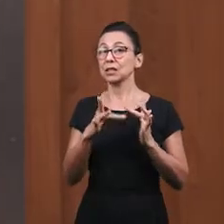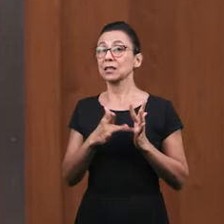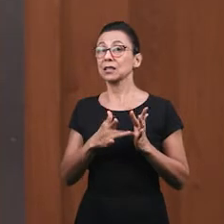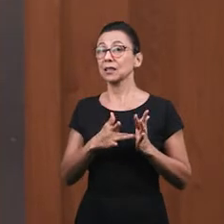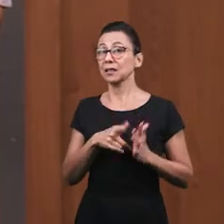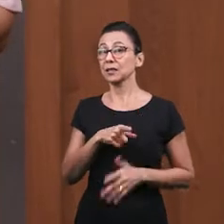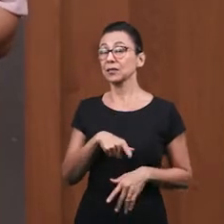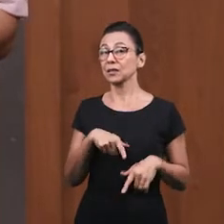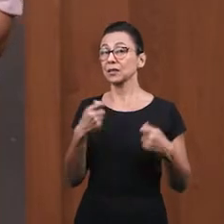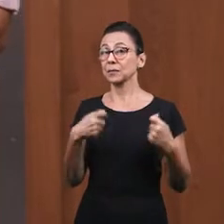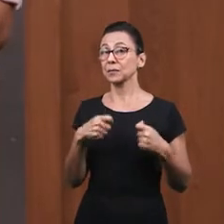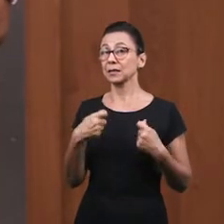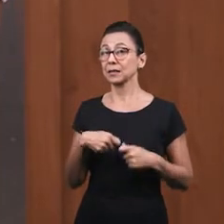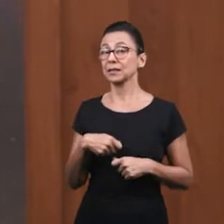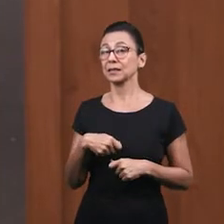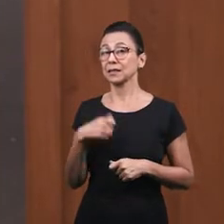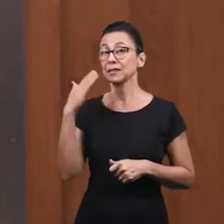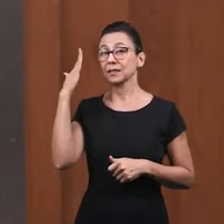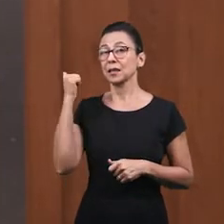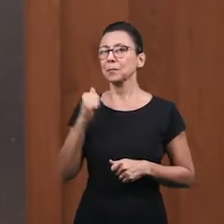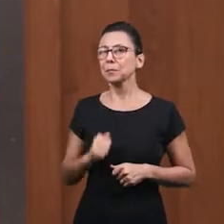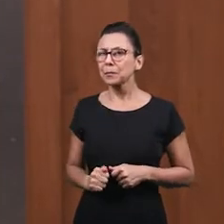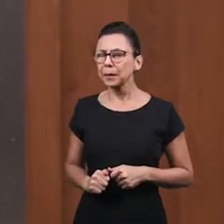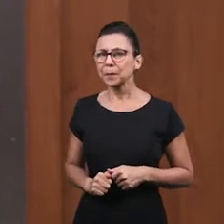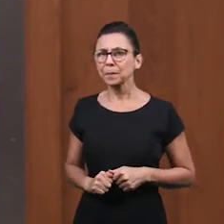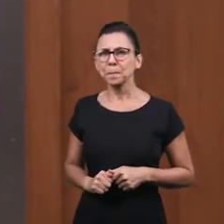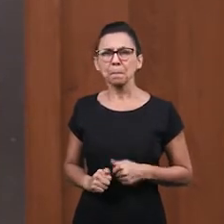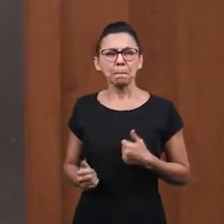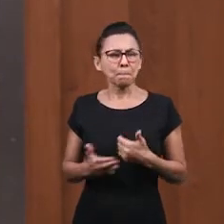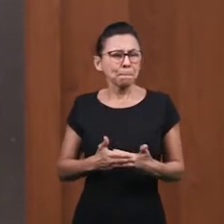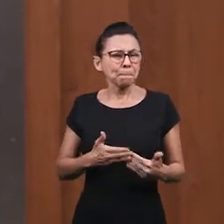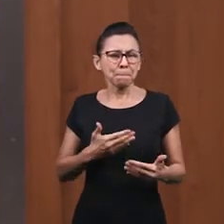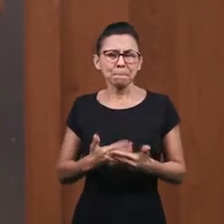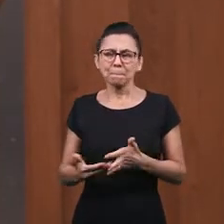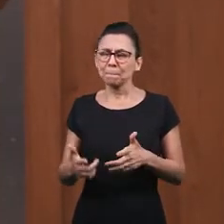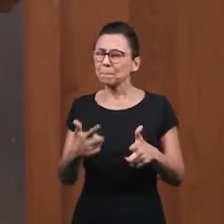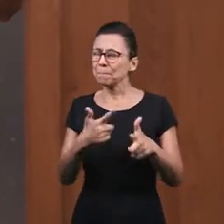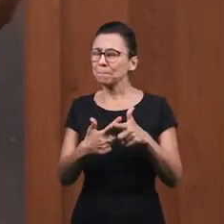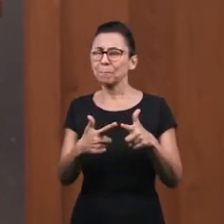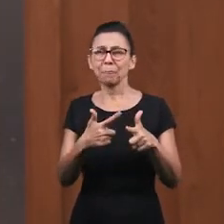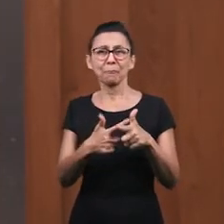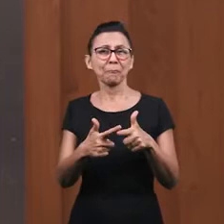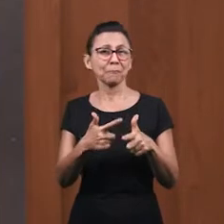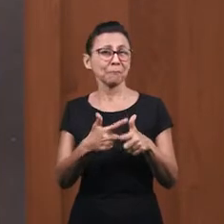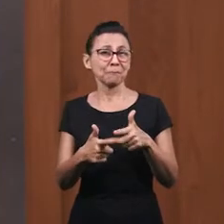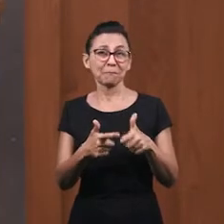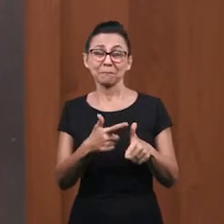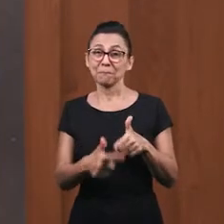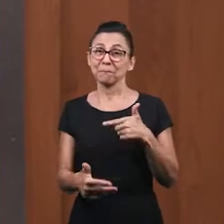obstáculo Que ha impedido Estar cerca de Jesús Pero tú Precisa saber una cosa